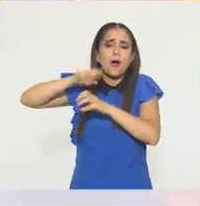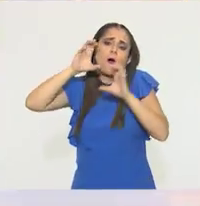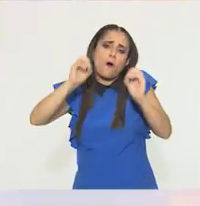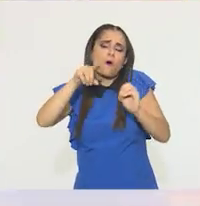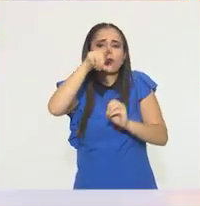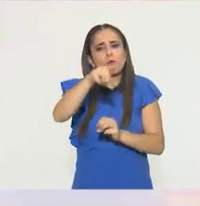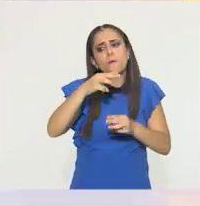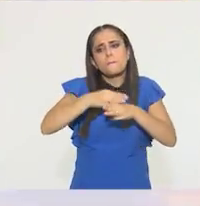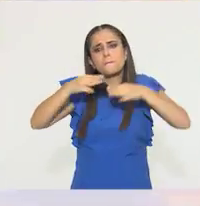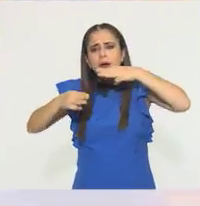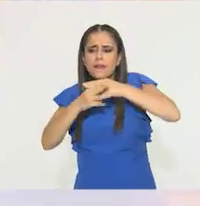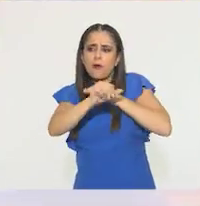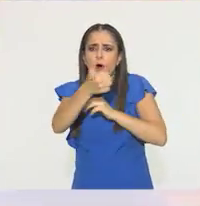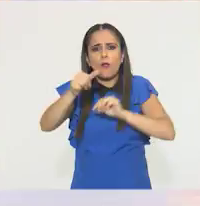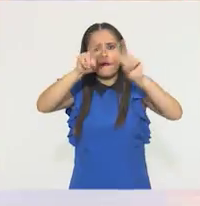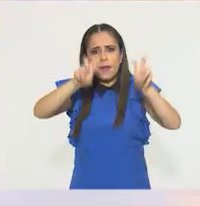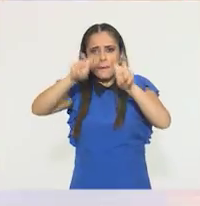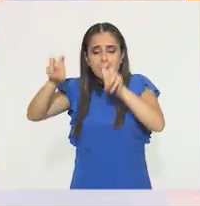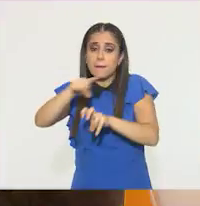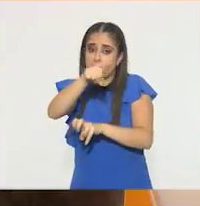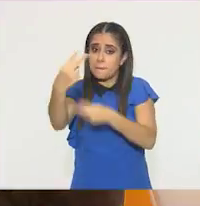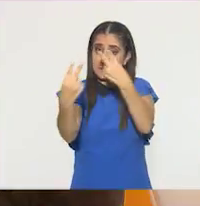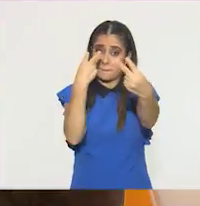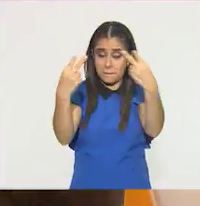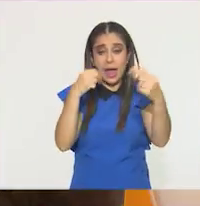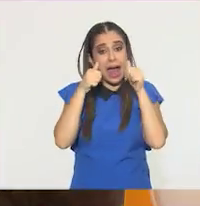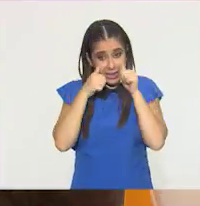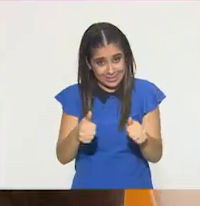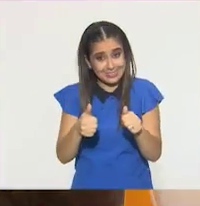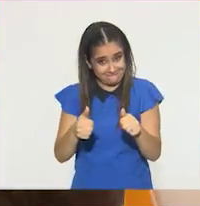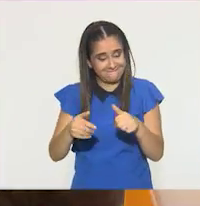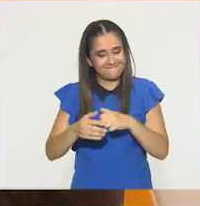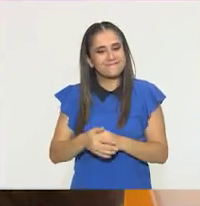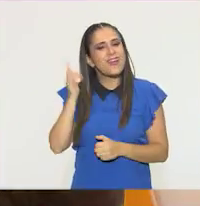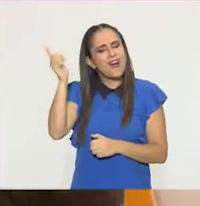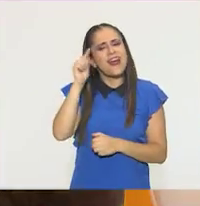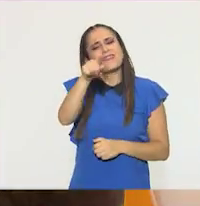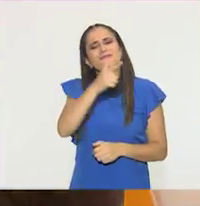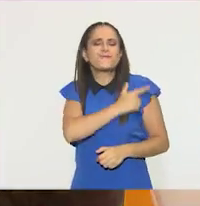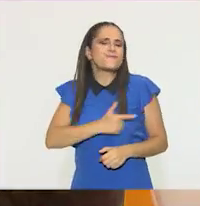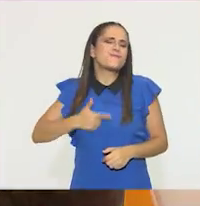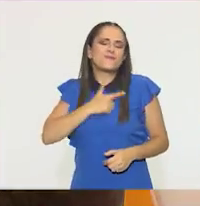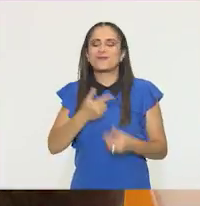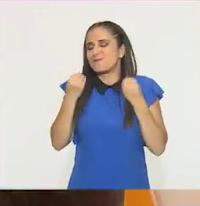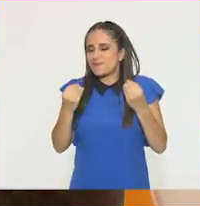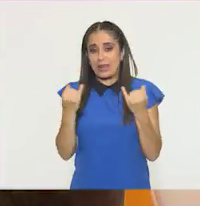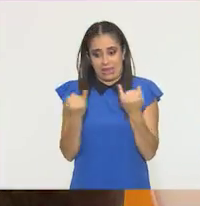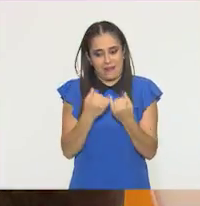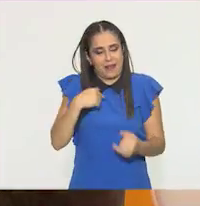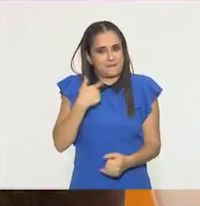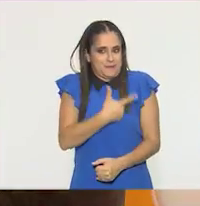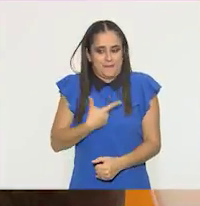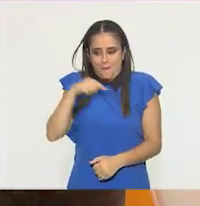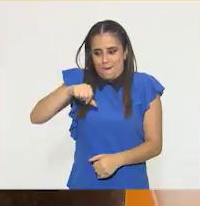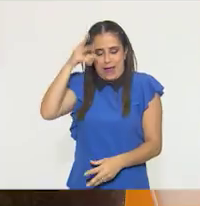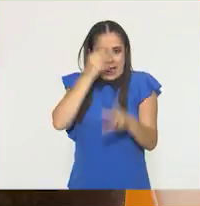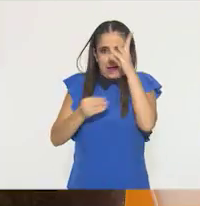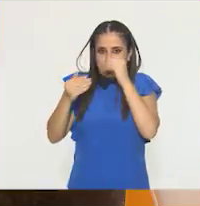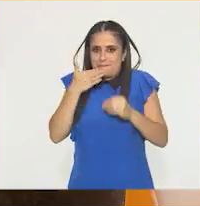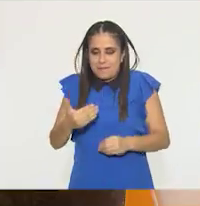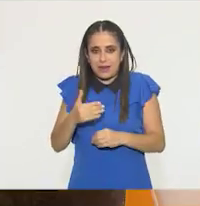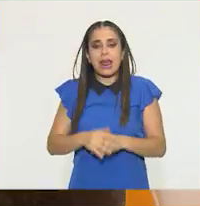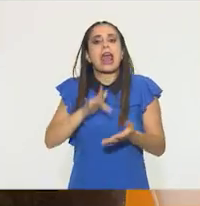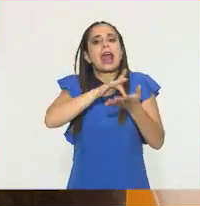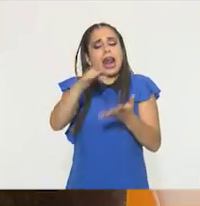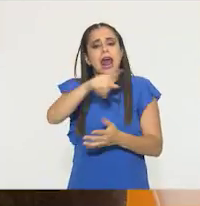llame la atención, incluso de otro grado, es muy importante. Ojalá las hayan disfrutado tanto como nosotros. Y les damos las gracias a